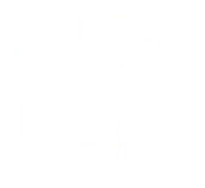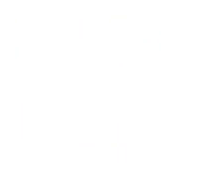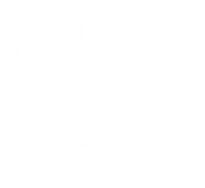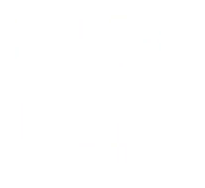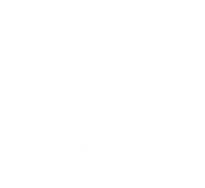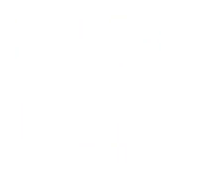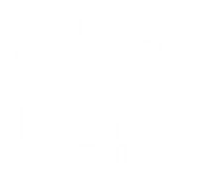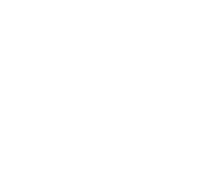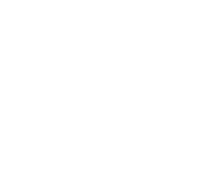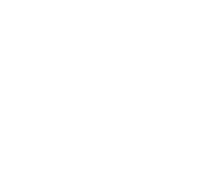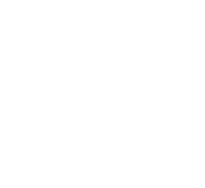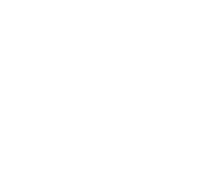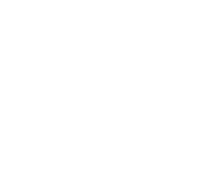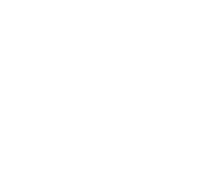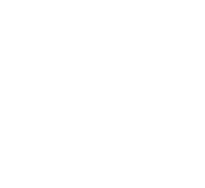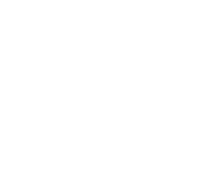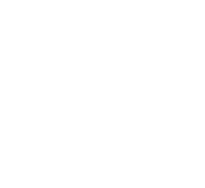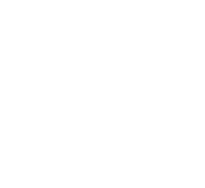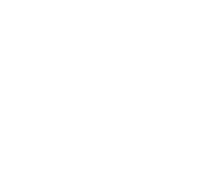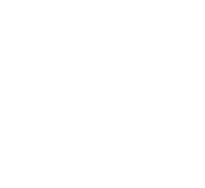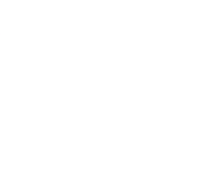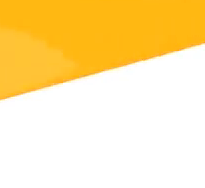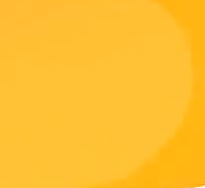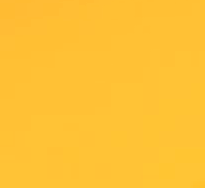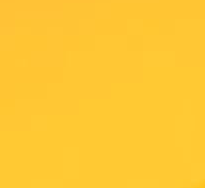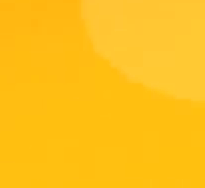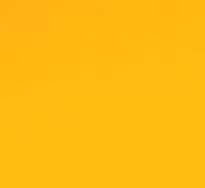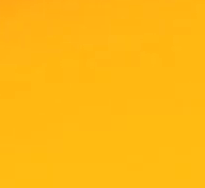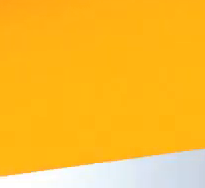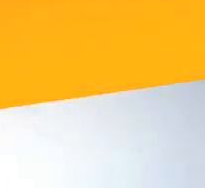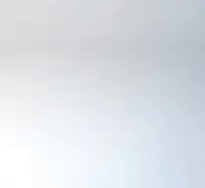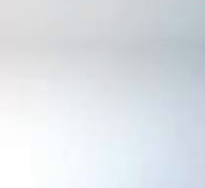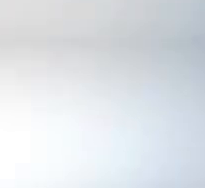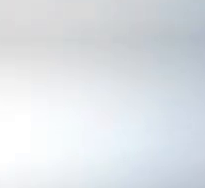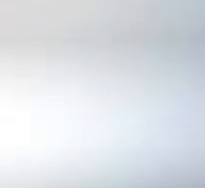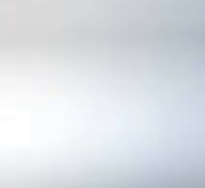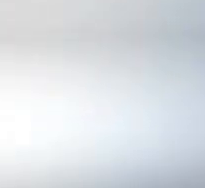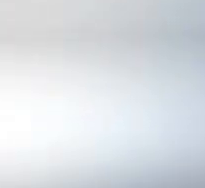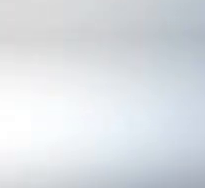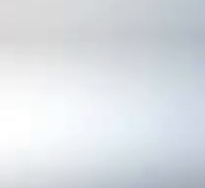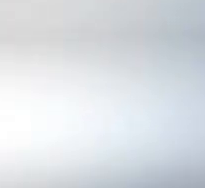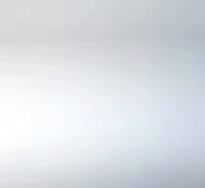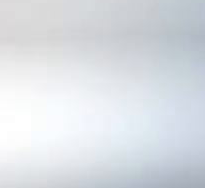¡Suscríbete ¡Suscríbete al canal!